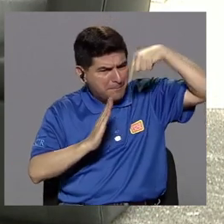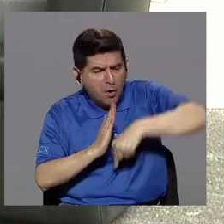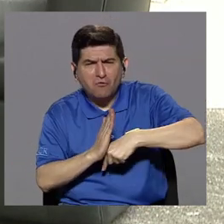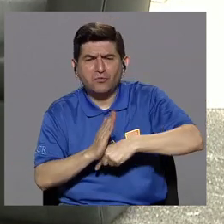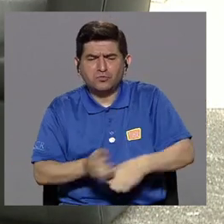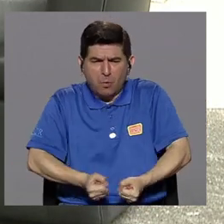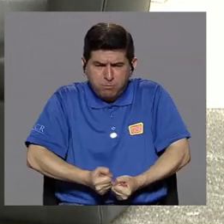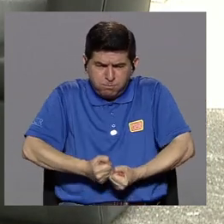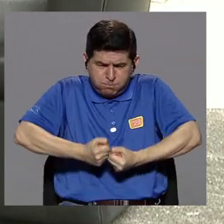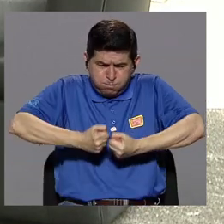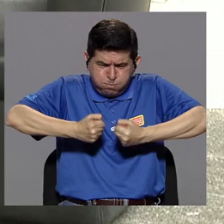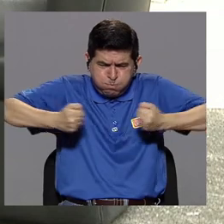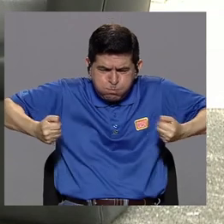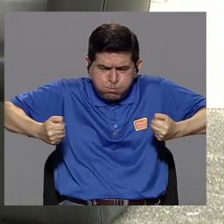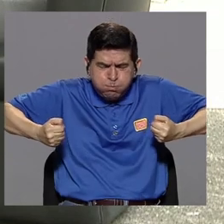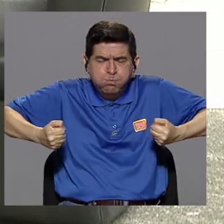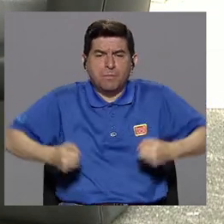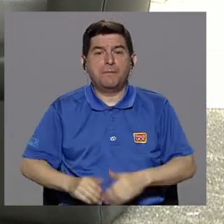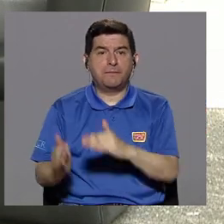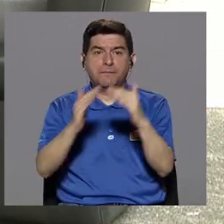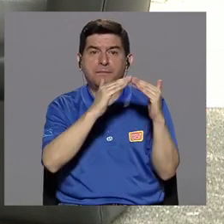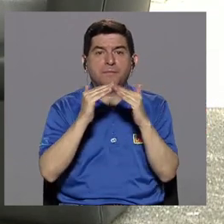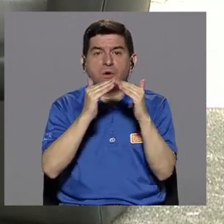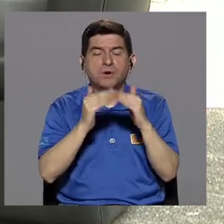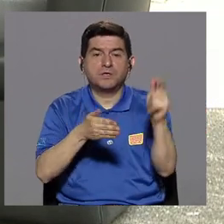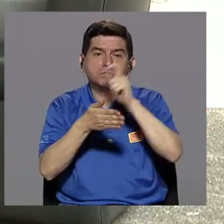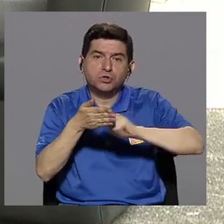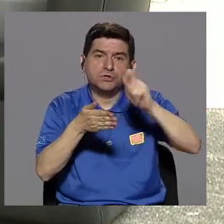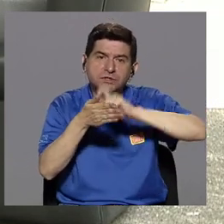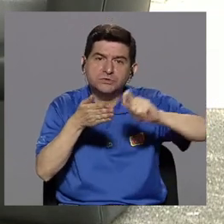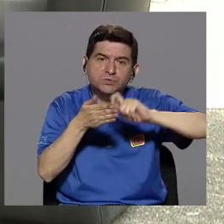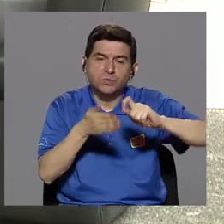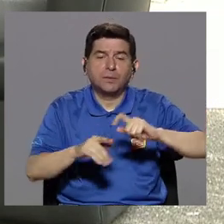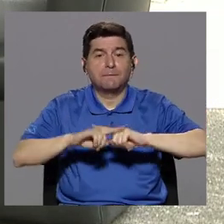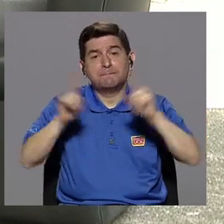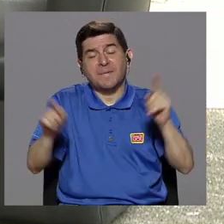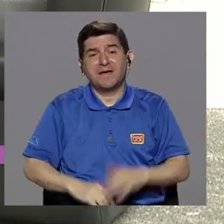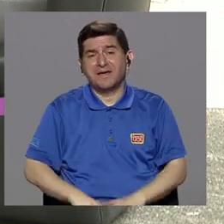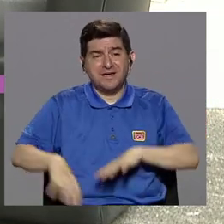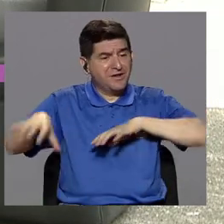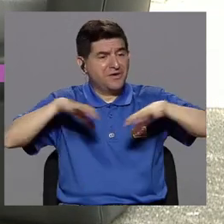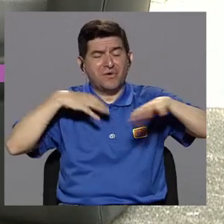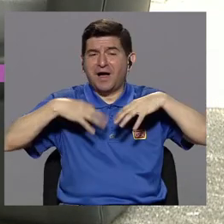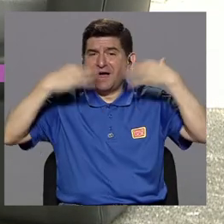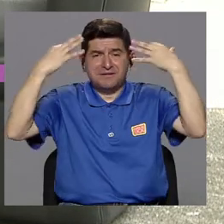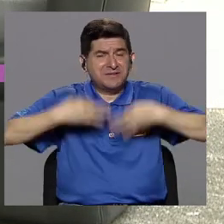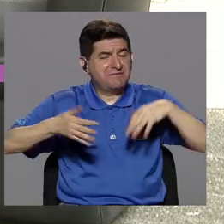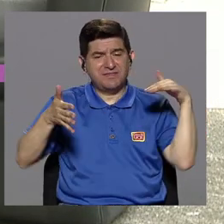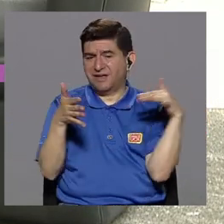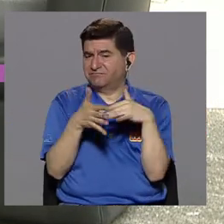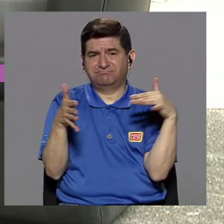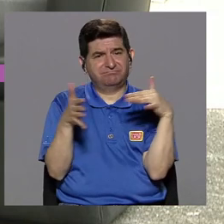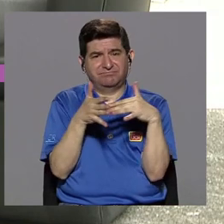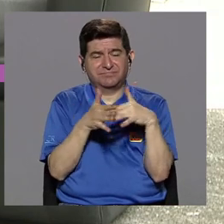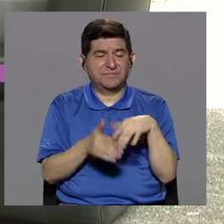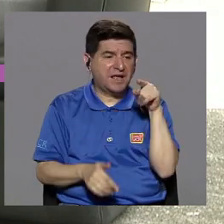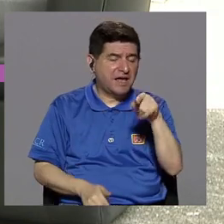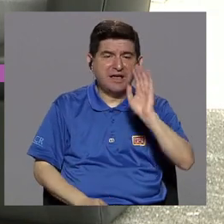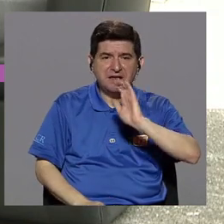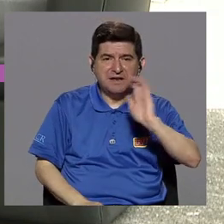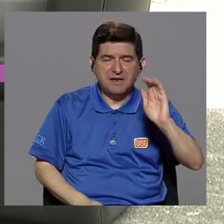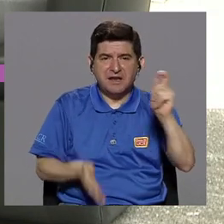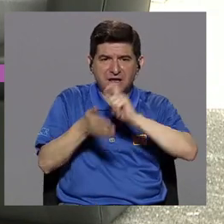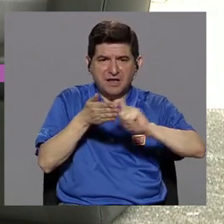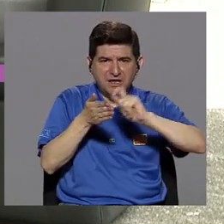obesidad y sobrepeso en la población escolar. Sin embargo, el tema de la actividad física no se ha estudiado en escolares